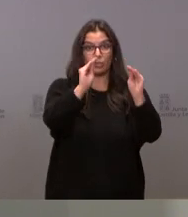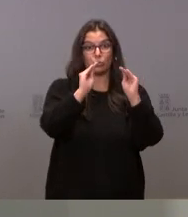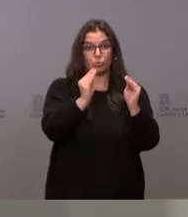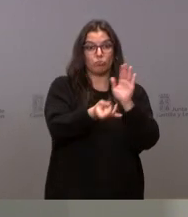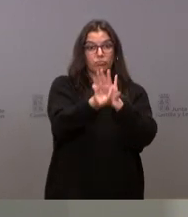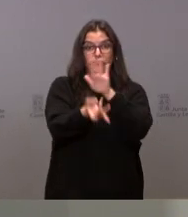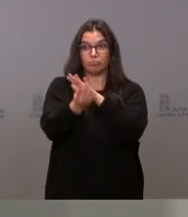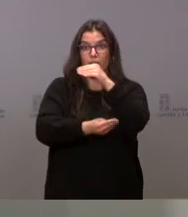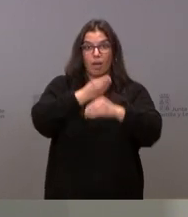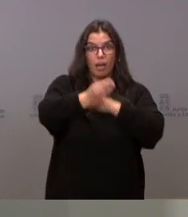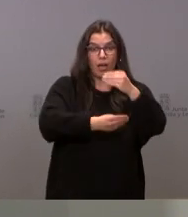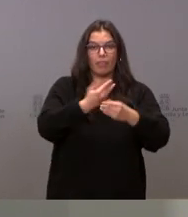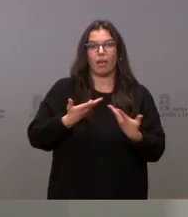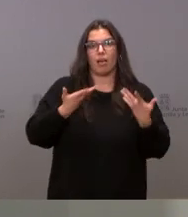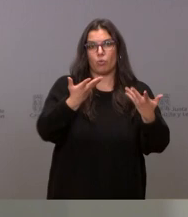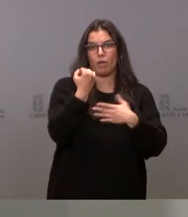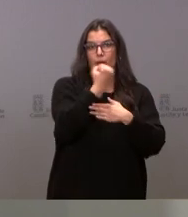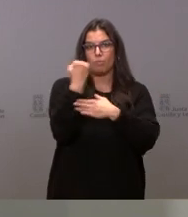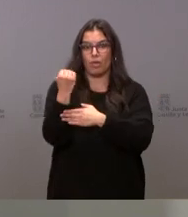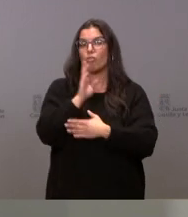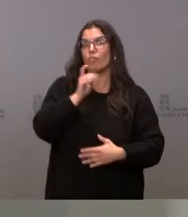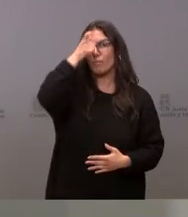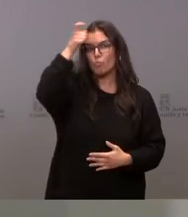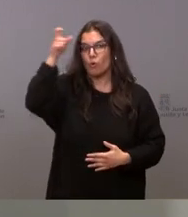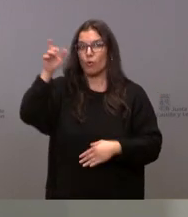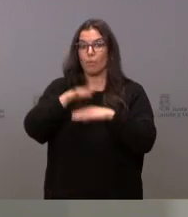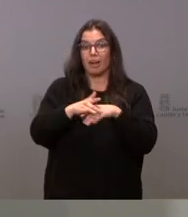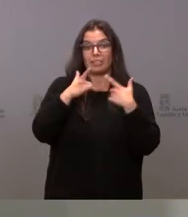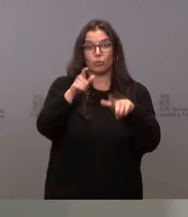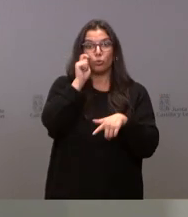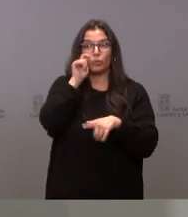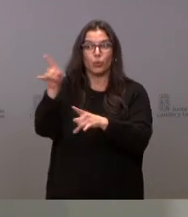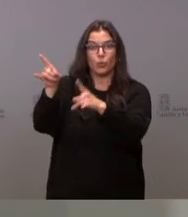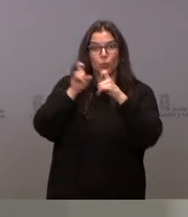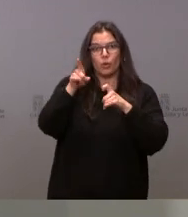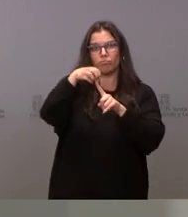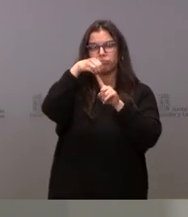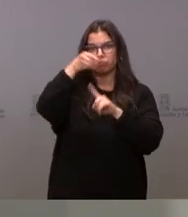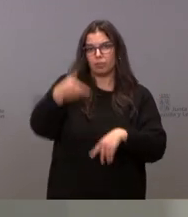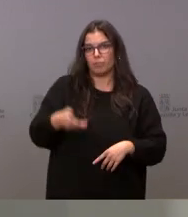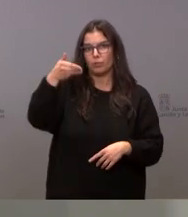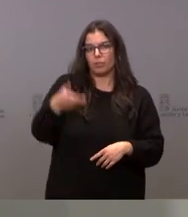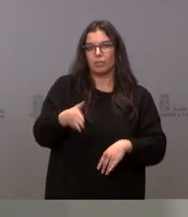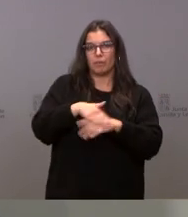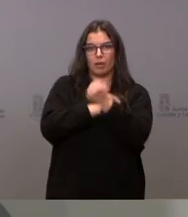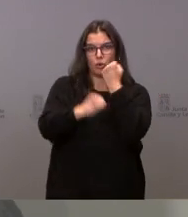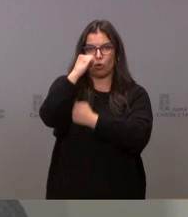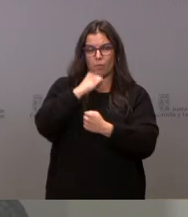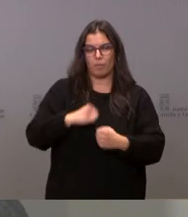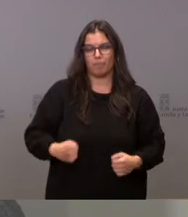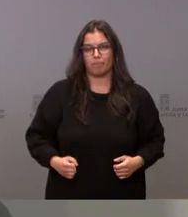centros desarrollan en el medio rural para mantener el sector turístico como uno de los ejes fundamentales de nuestra economía.